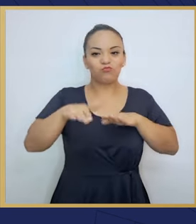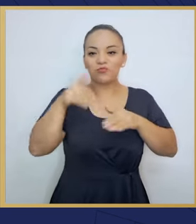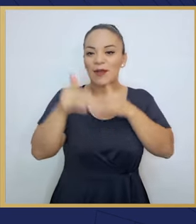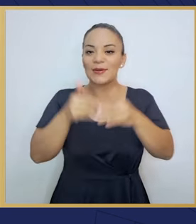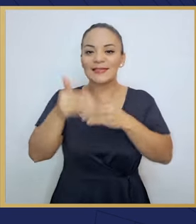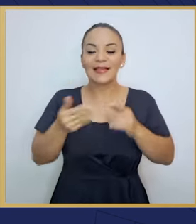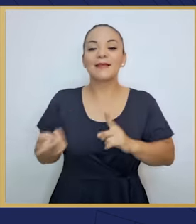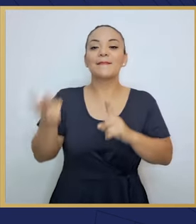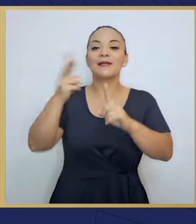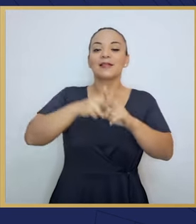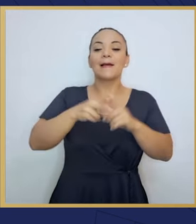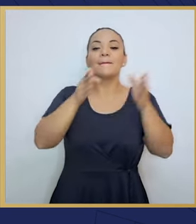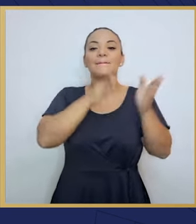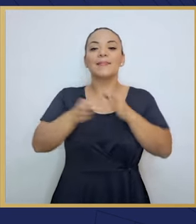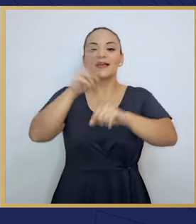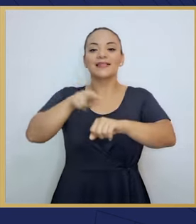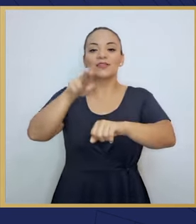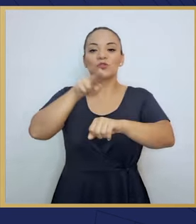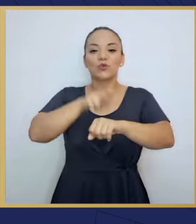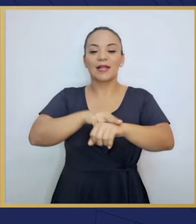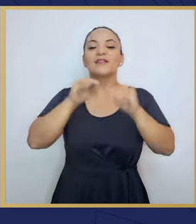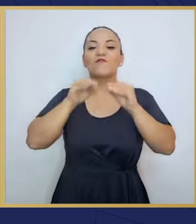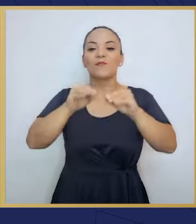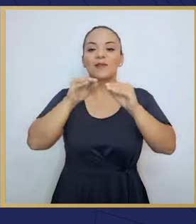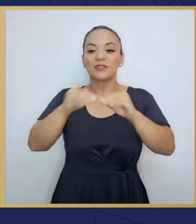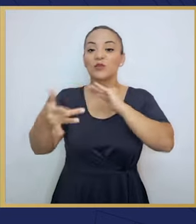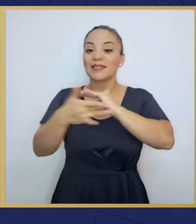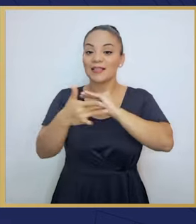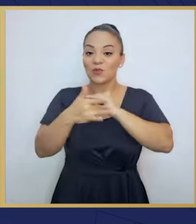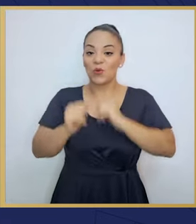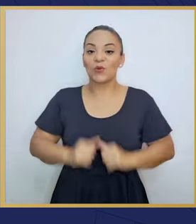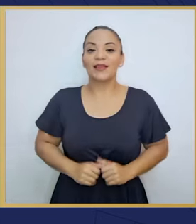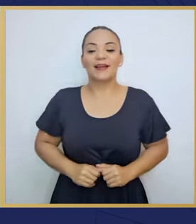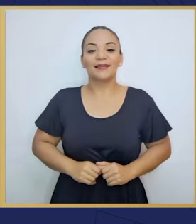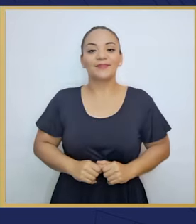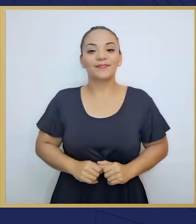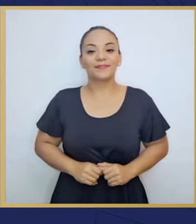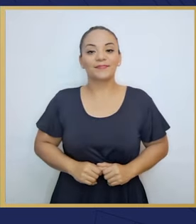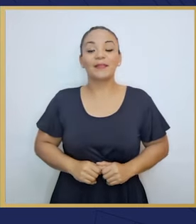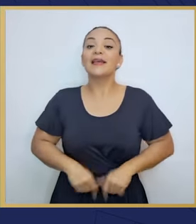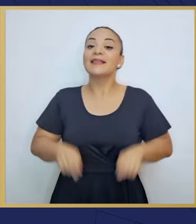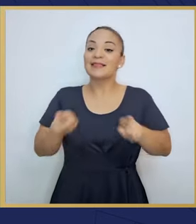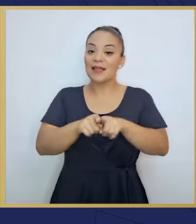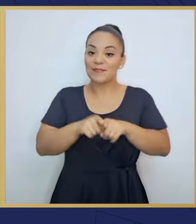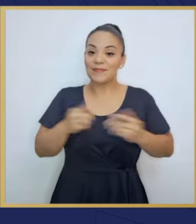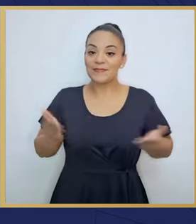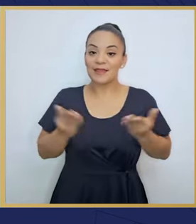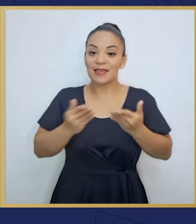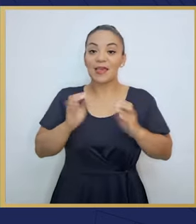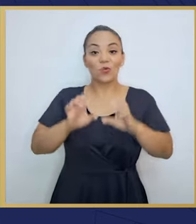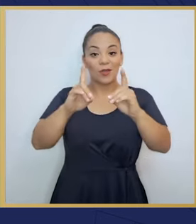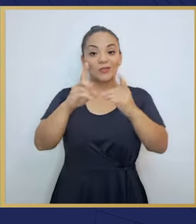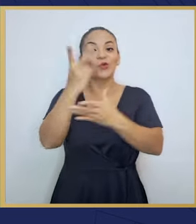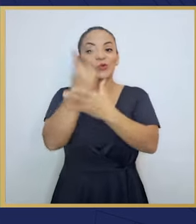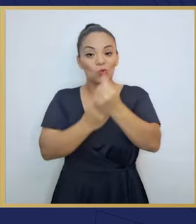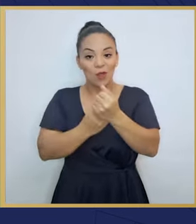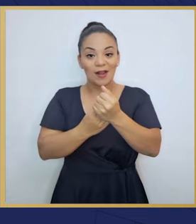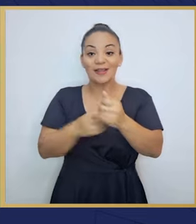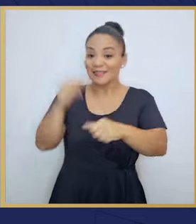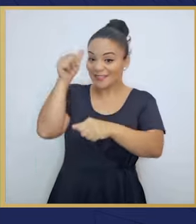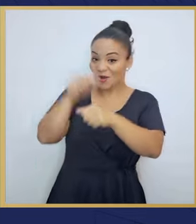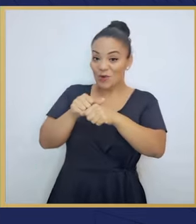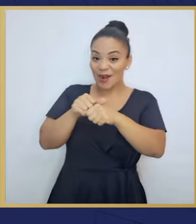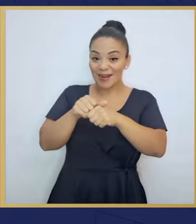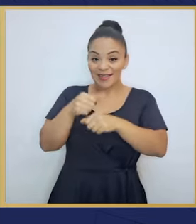del Plan Nacional de Formación Tecnológica. Hemos fortalecido la educación guan. Recuerda que fuimos